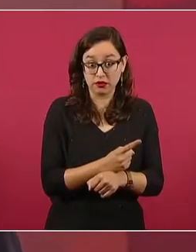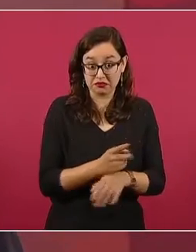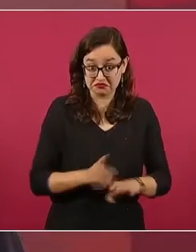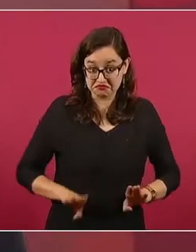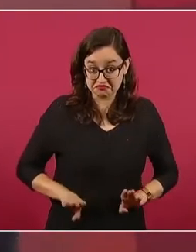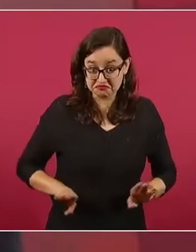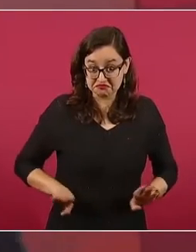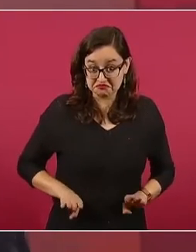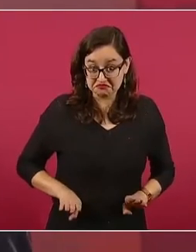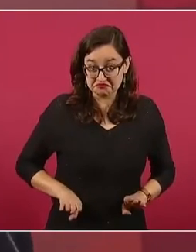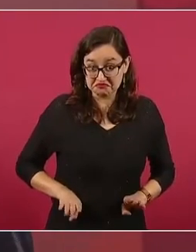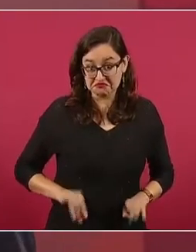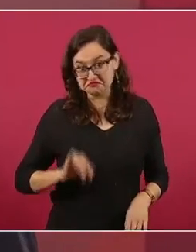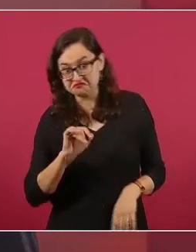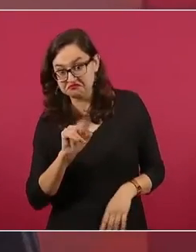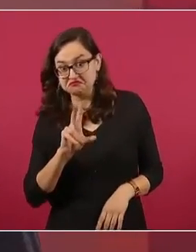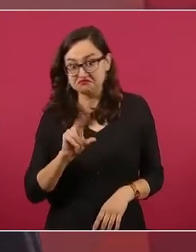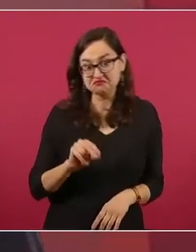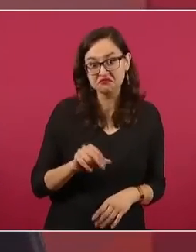¿O no?